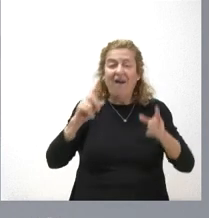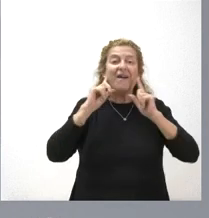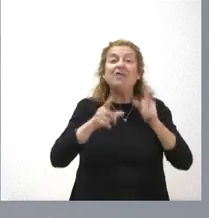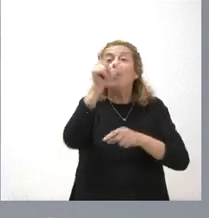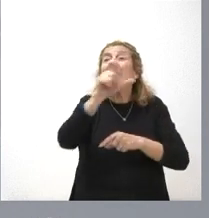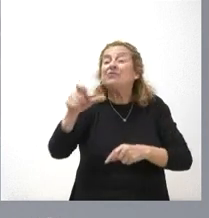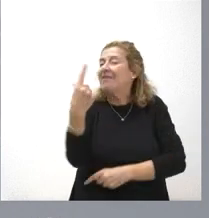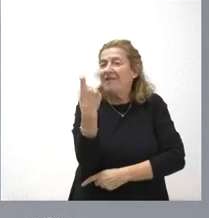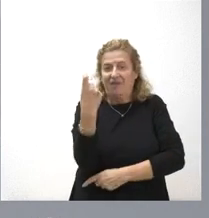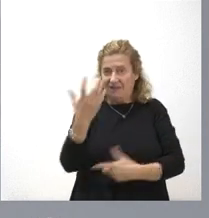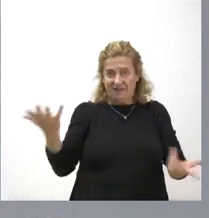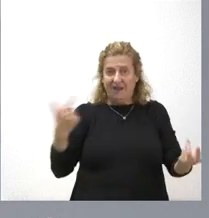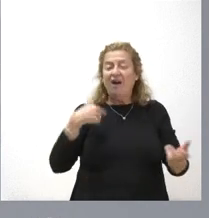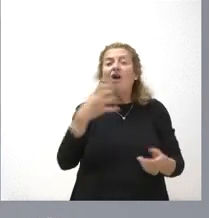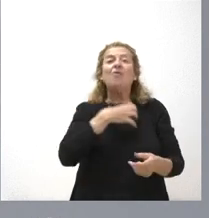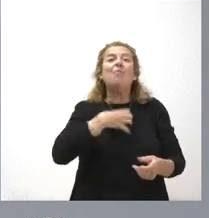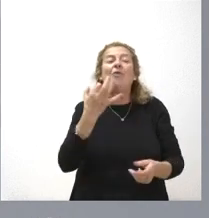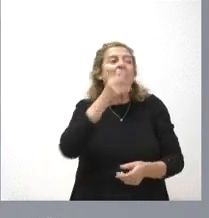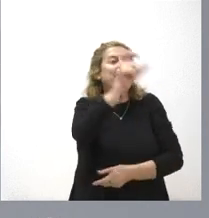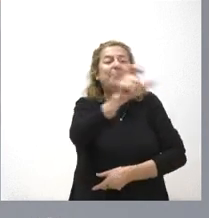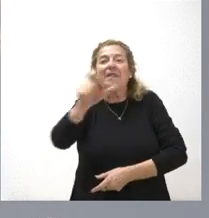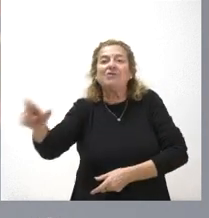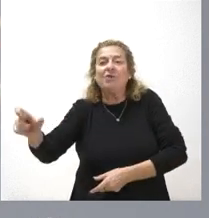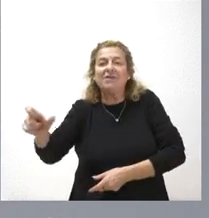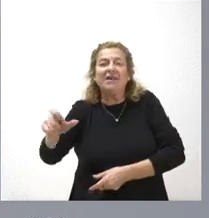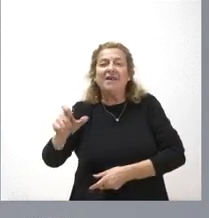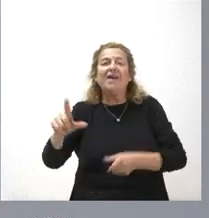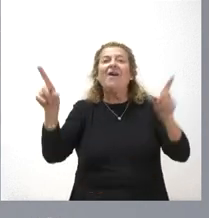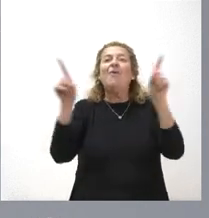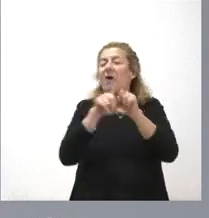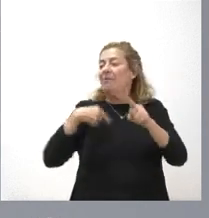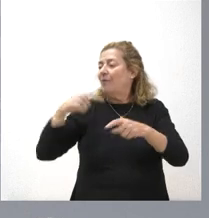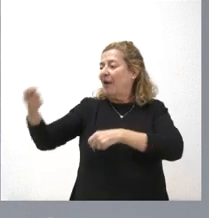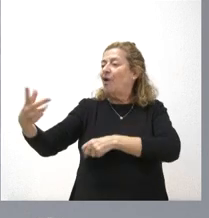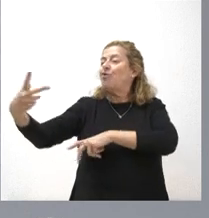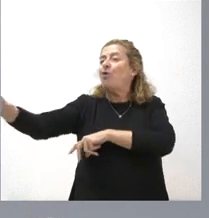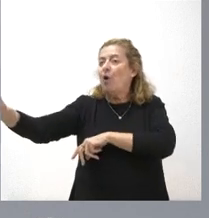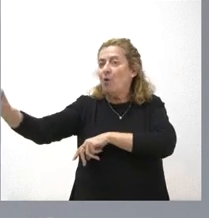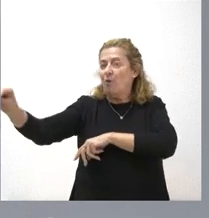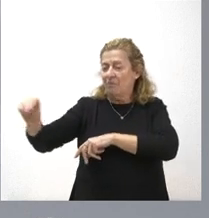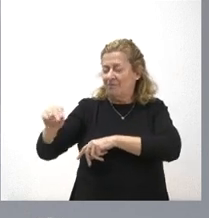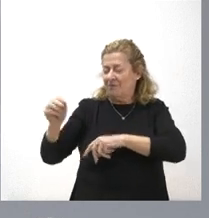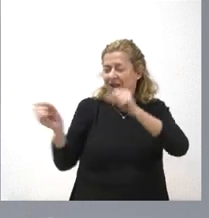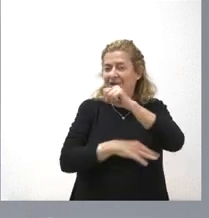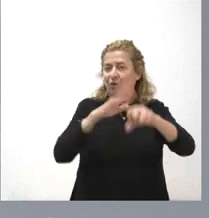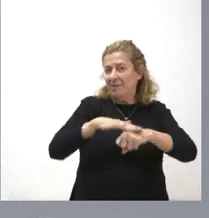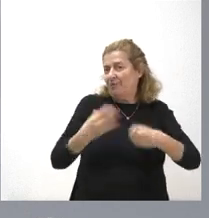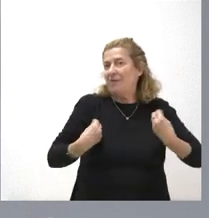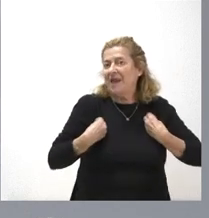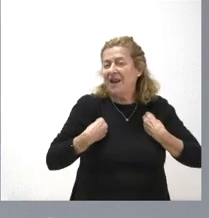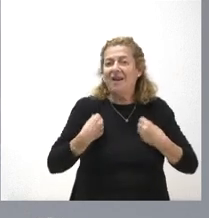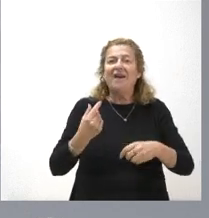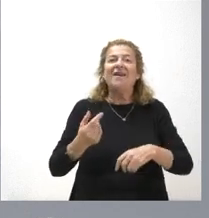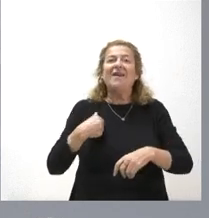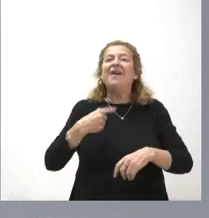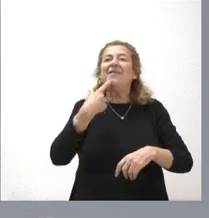necesitan. No puede ser que haya personas que no se les concede el ingreso mínimo vital, que no se les